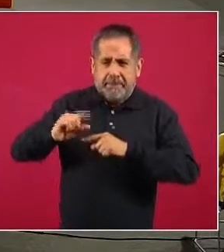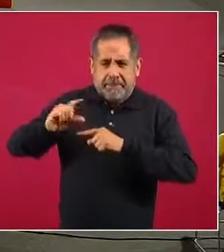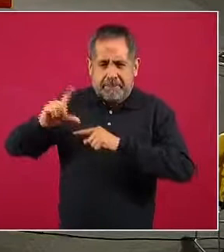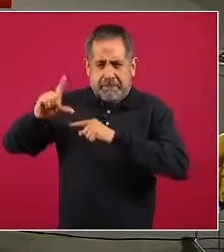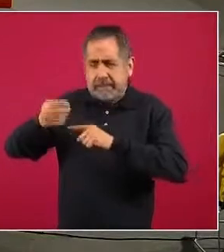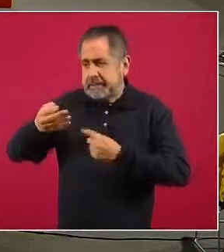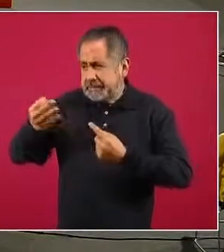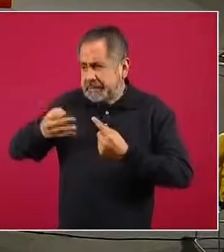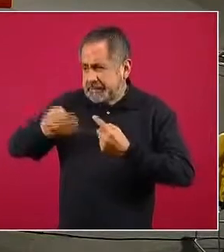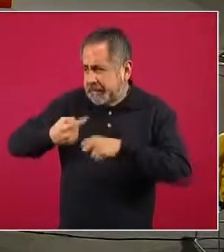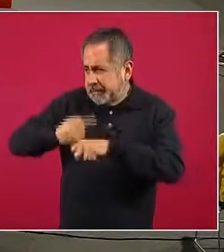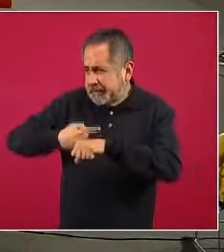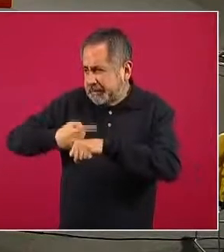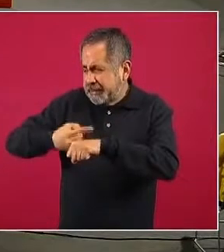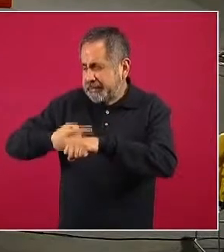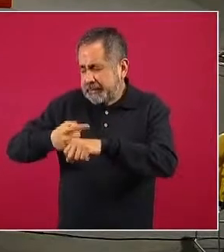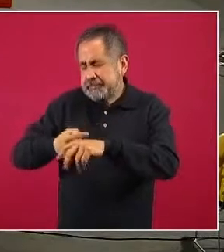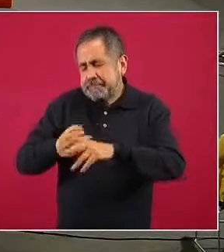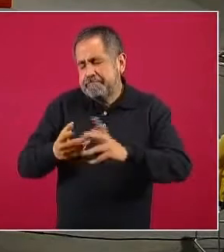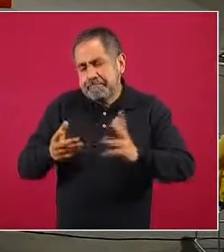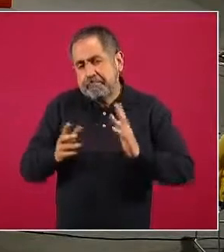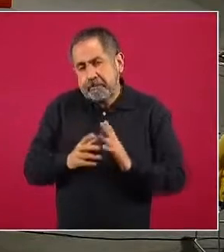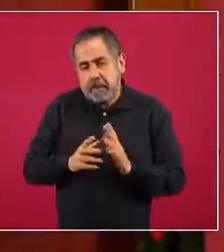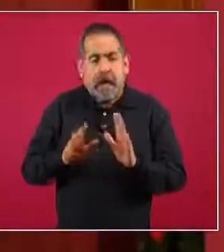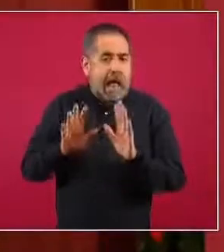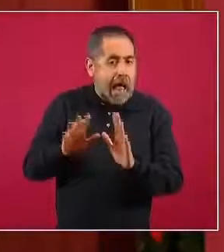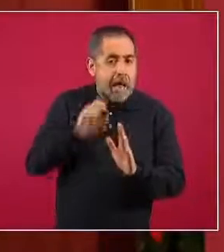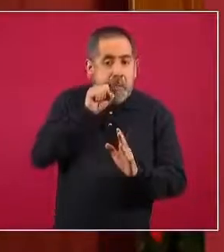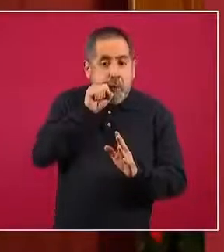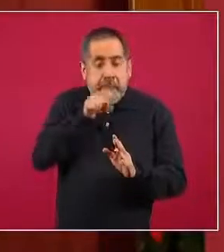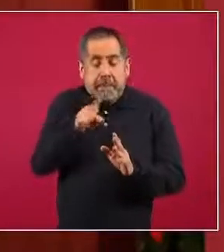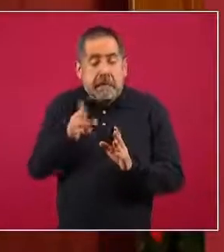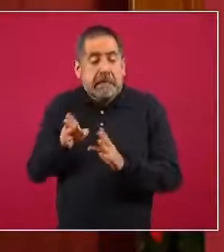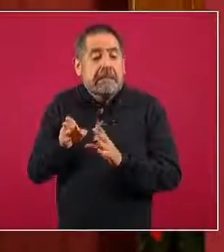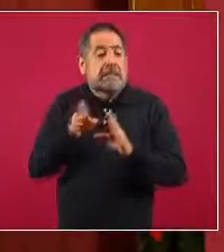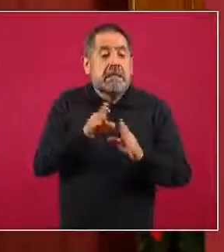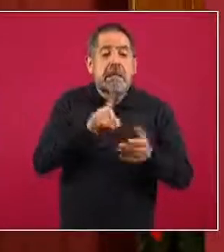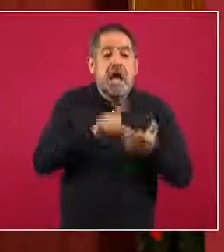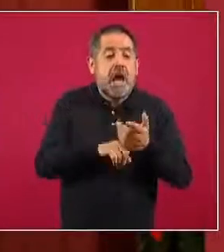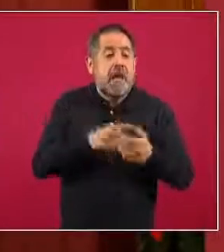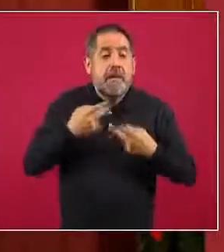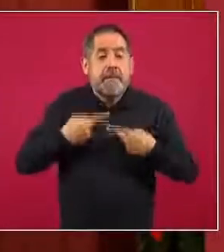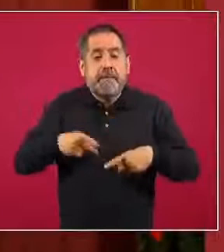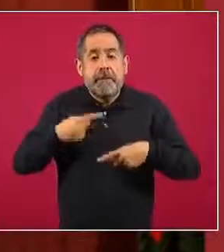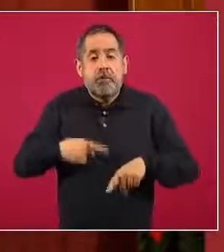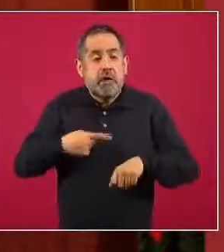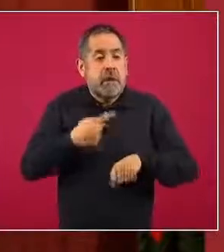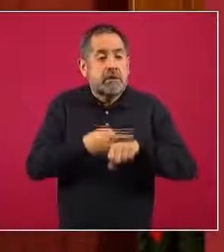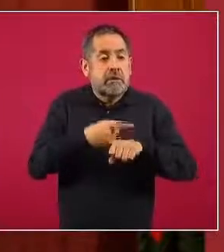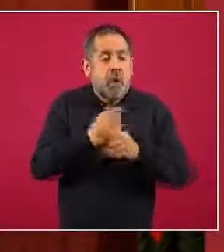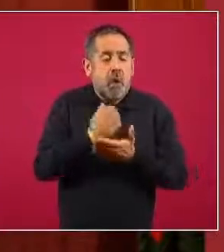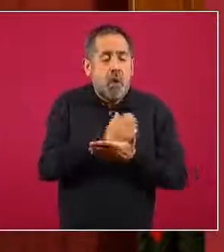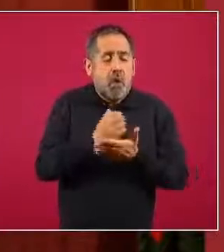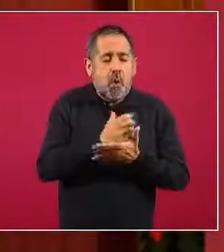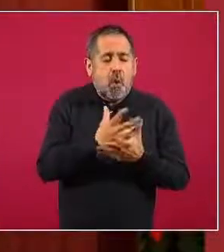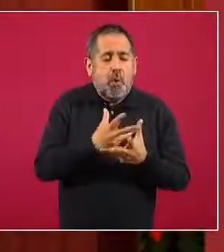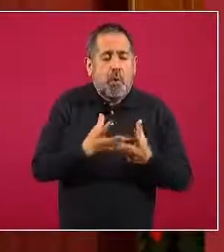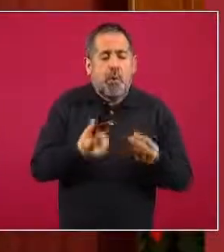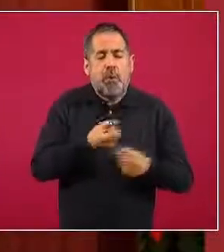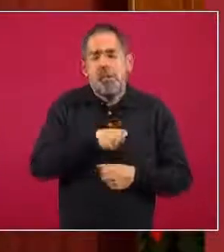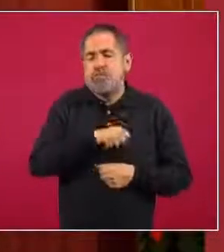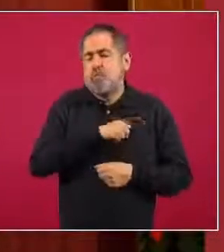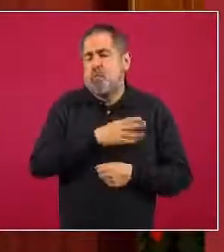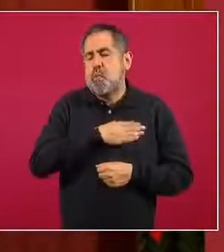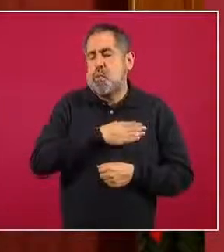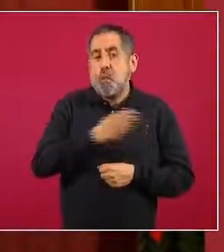confirmados, también continúa el comportamiento similar de las personas que se están recuperando, que para el día